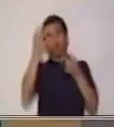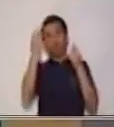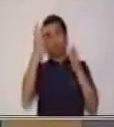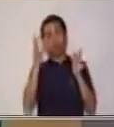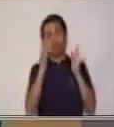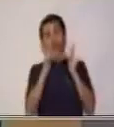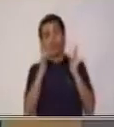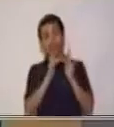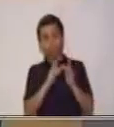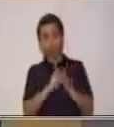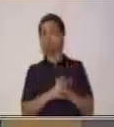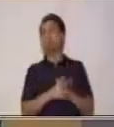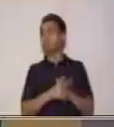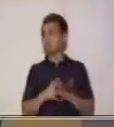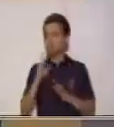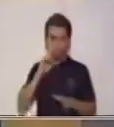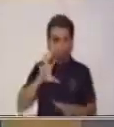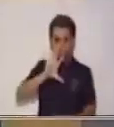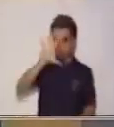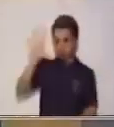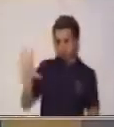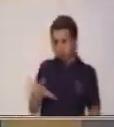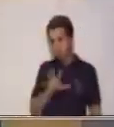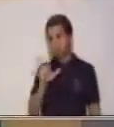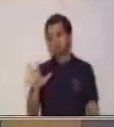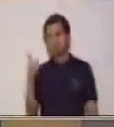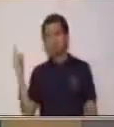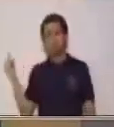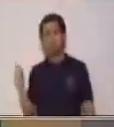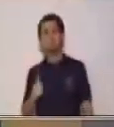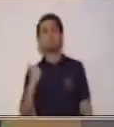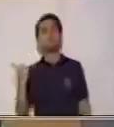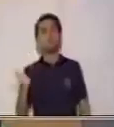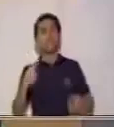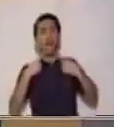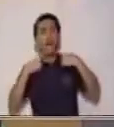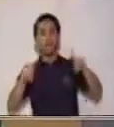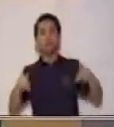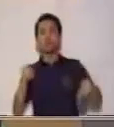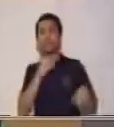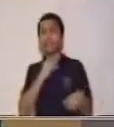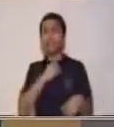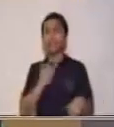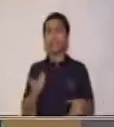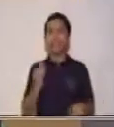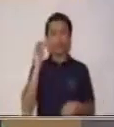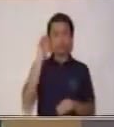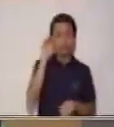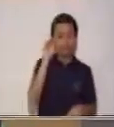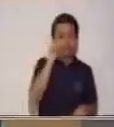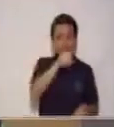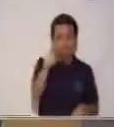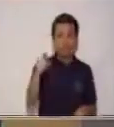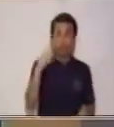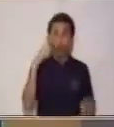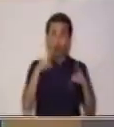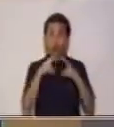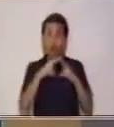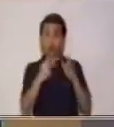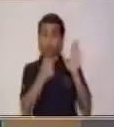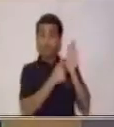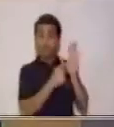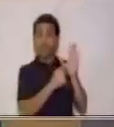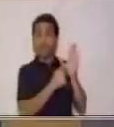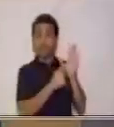contacto. ¿Observas? El objetivo de este anuncio es darnos a conocer un producto, pero también